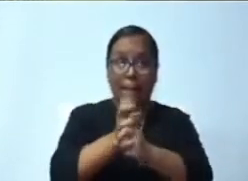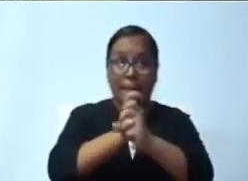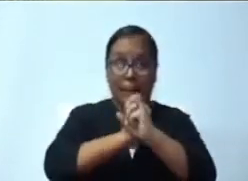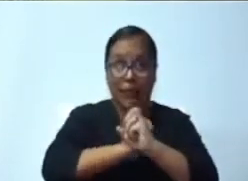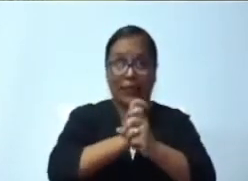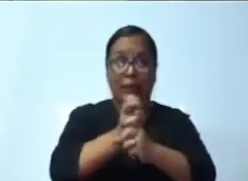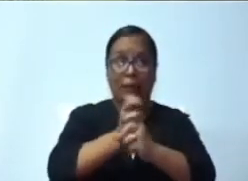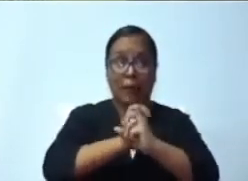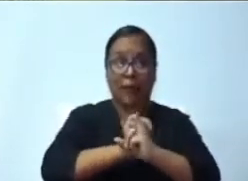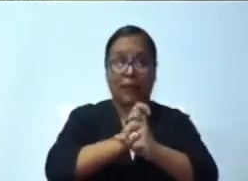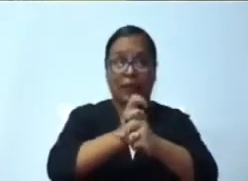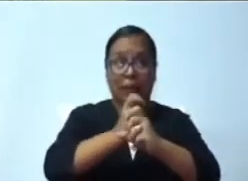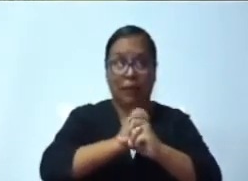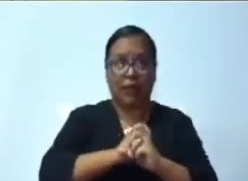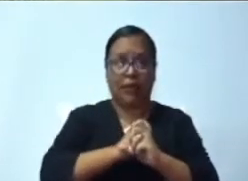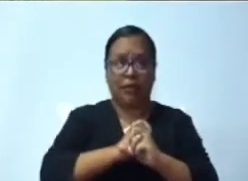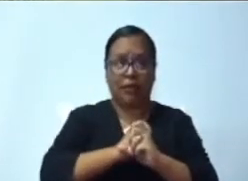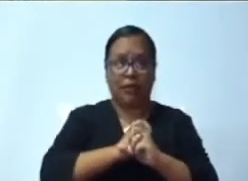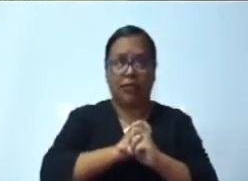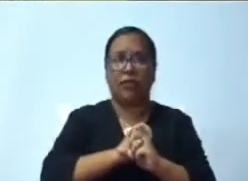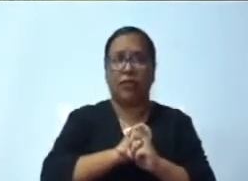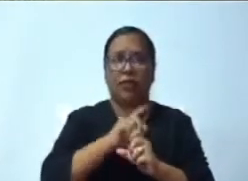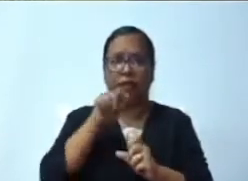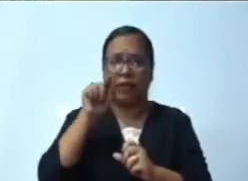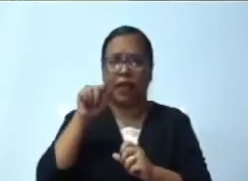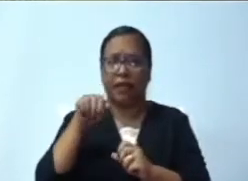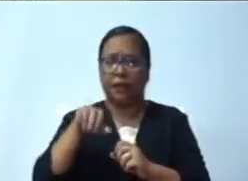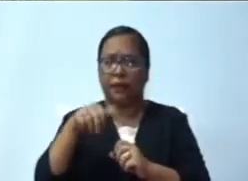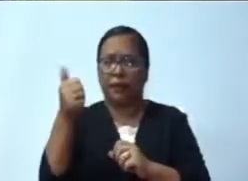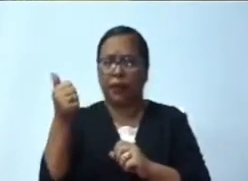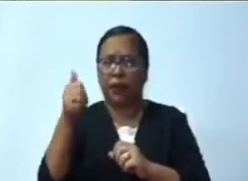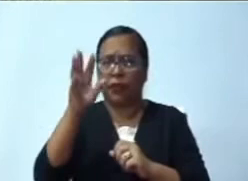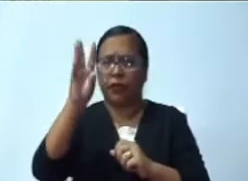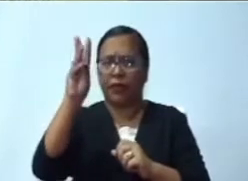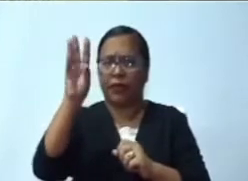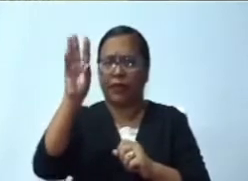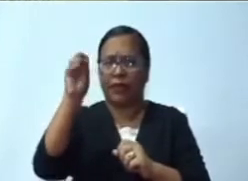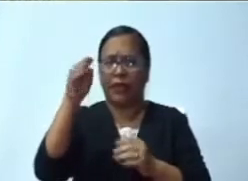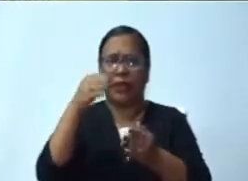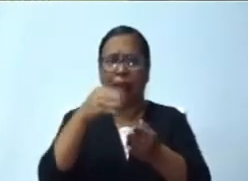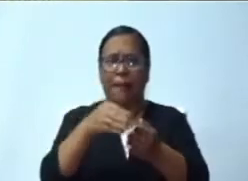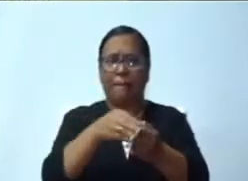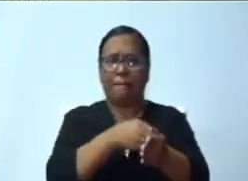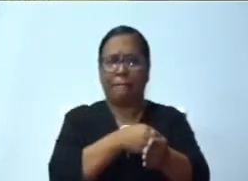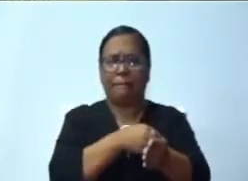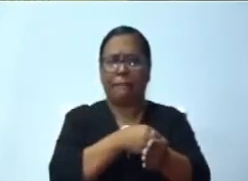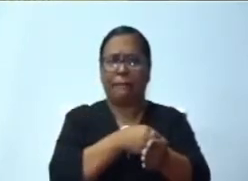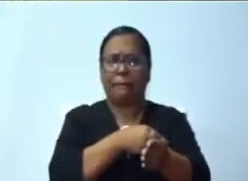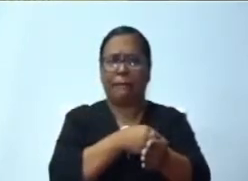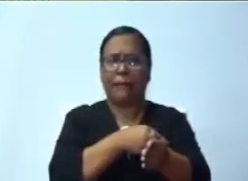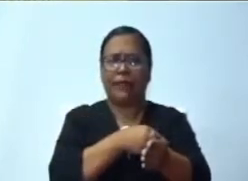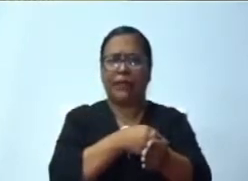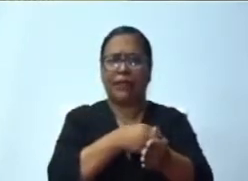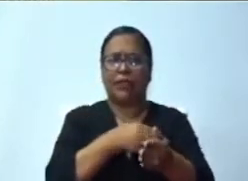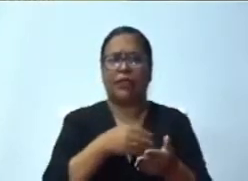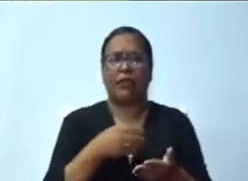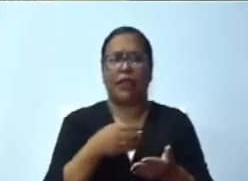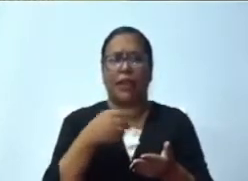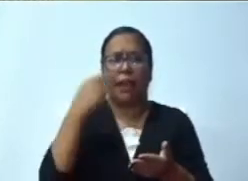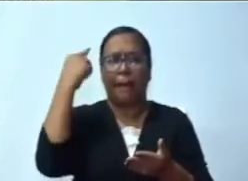transparencia y ética de la gestión gubernamental. Mentira, eso es apoyo presupuestario.